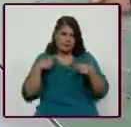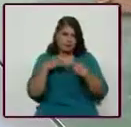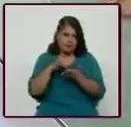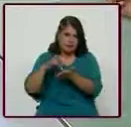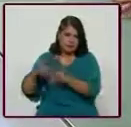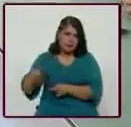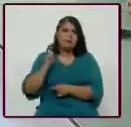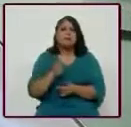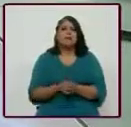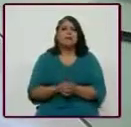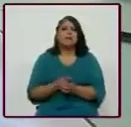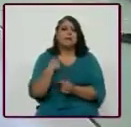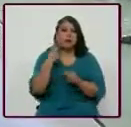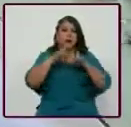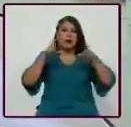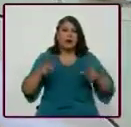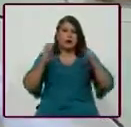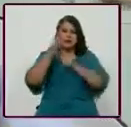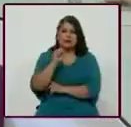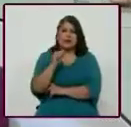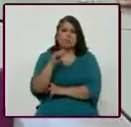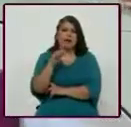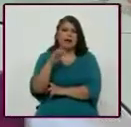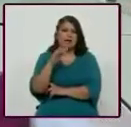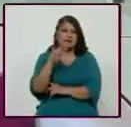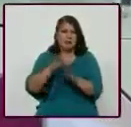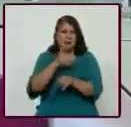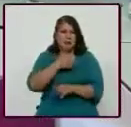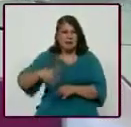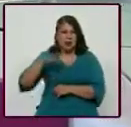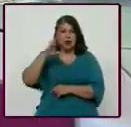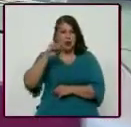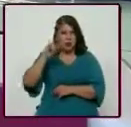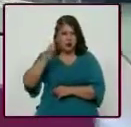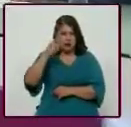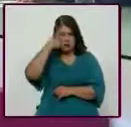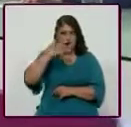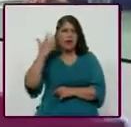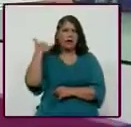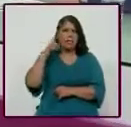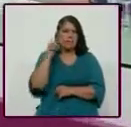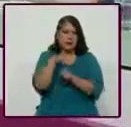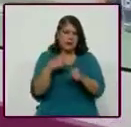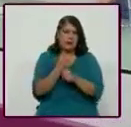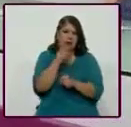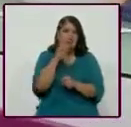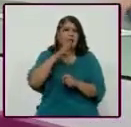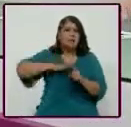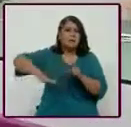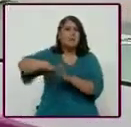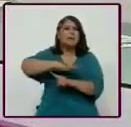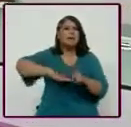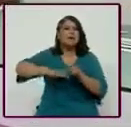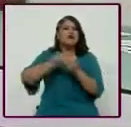Creo que hay una frase de Juan Antonio Samaranch, que fue presidente del Comité Olímpico Internacional durante dos décadas, y decía, el fenómeno social más